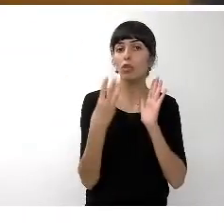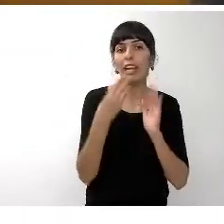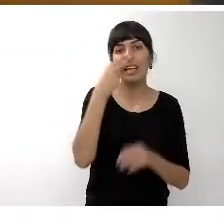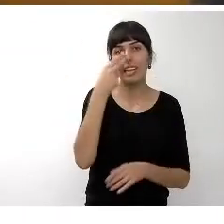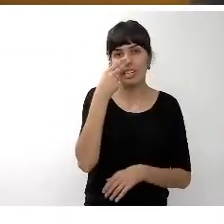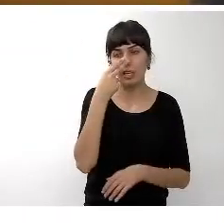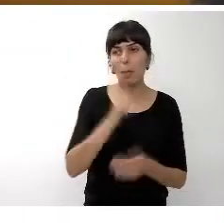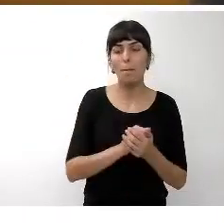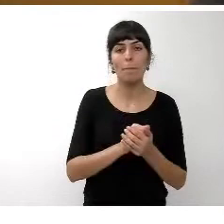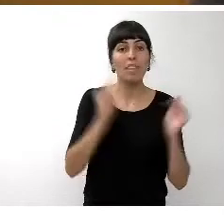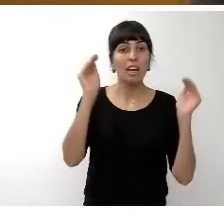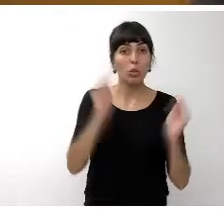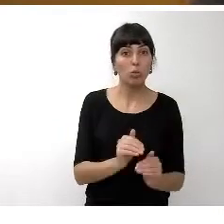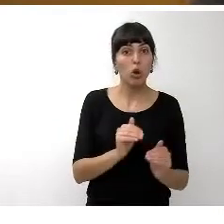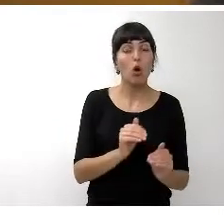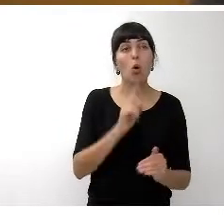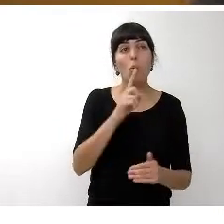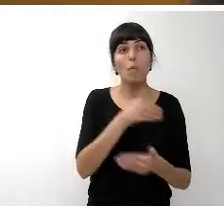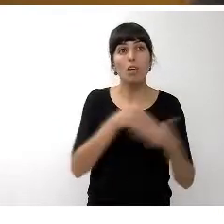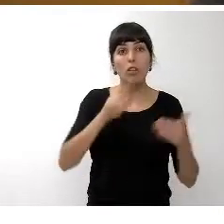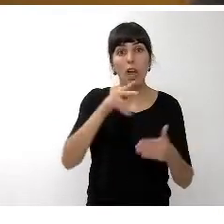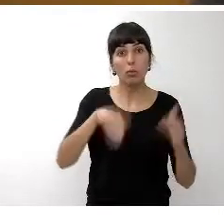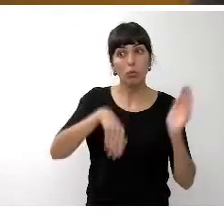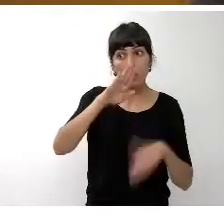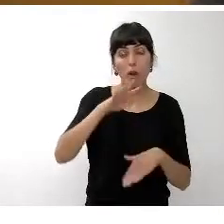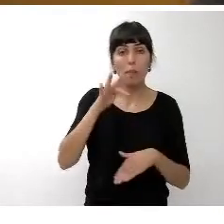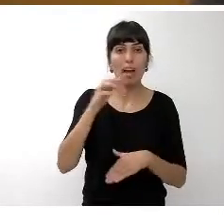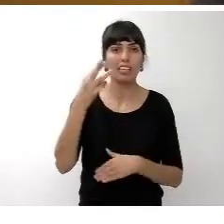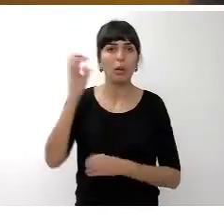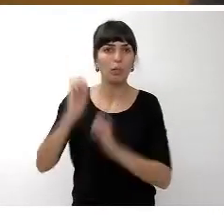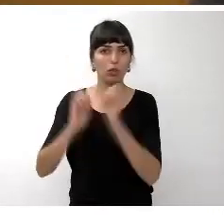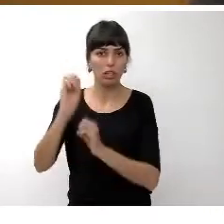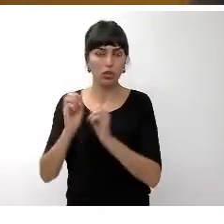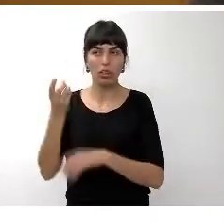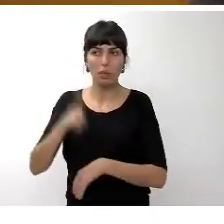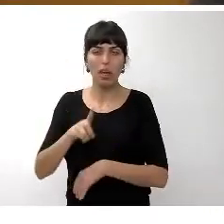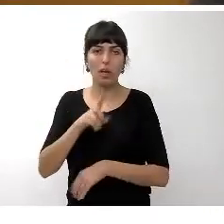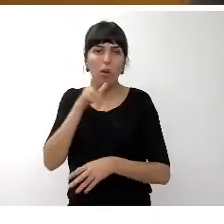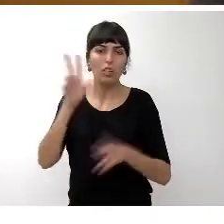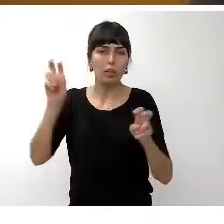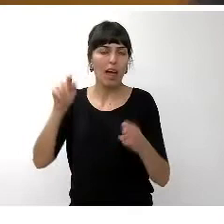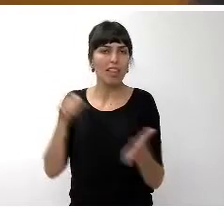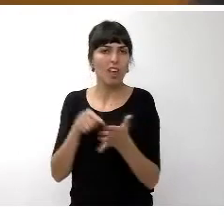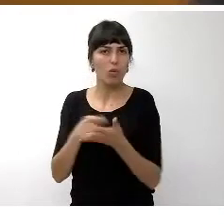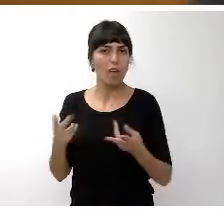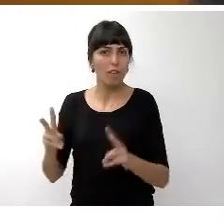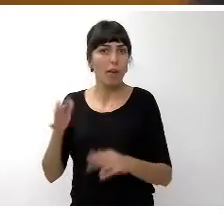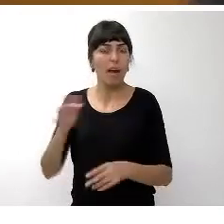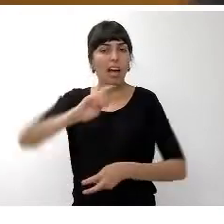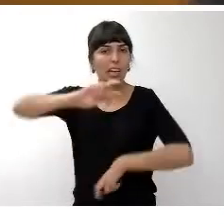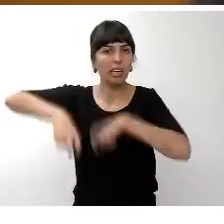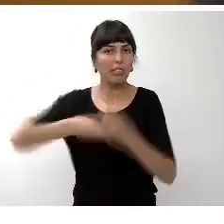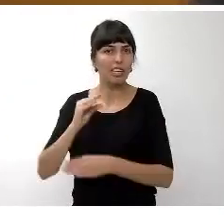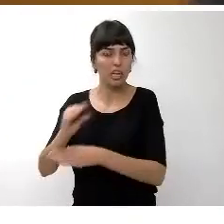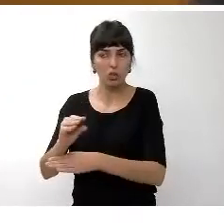reducción superior al millón de euros más de un 10% fruto entre las cuestiones de la disminución de la deuda viva y de la refinanciación de la misma una vez